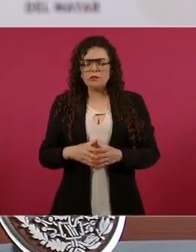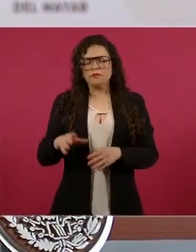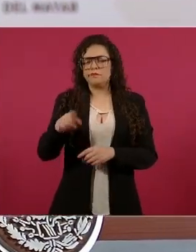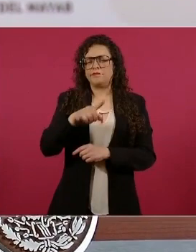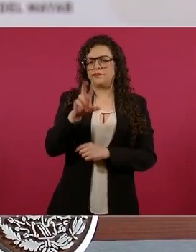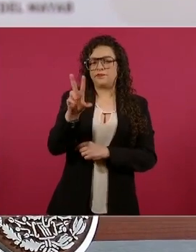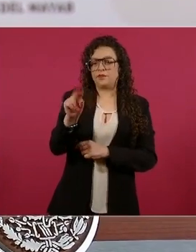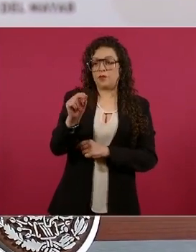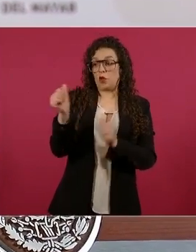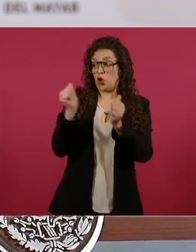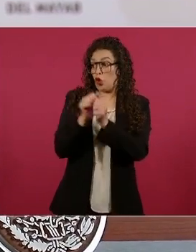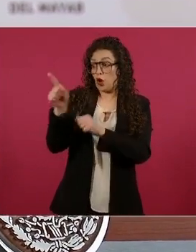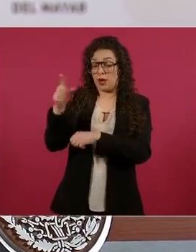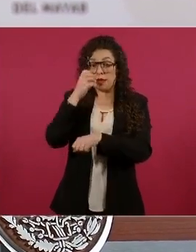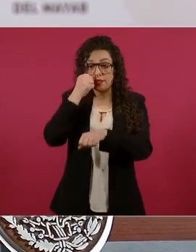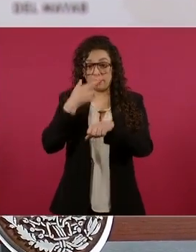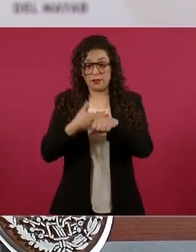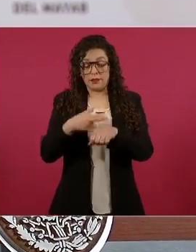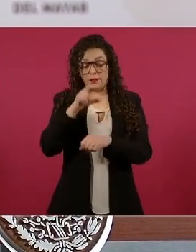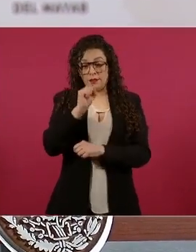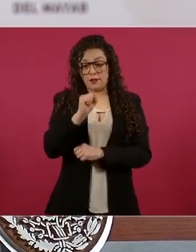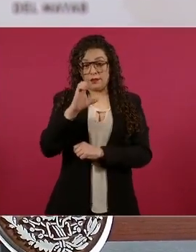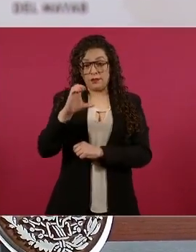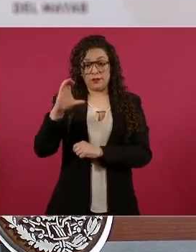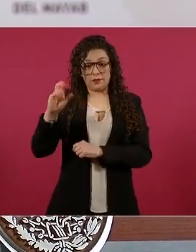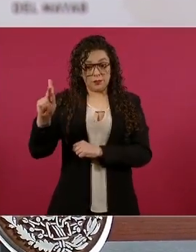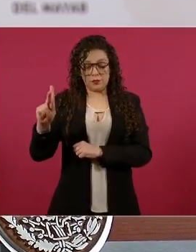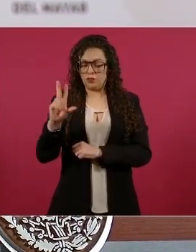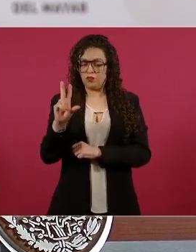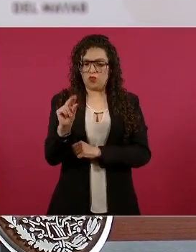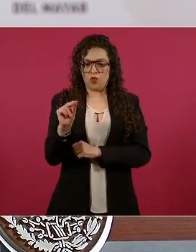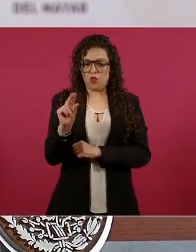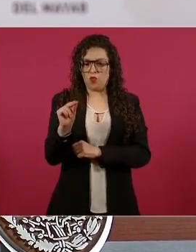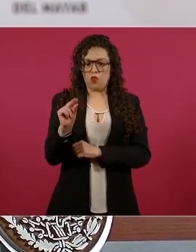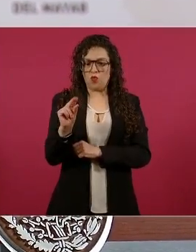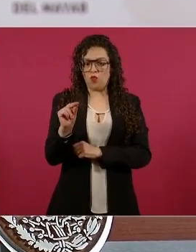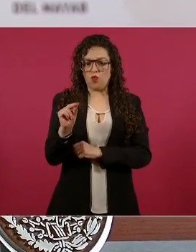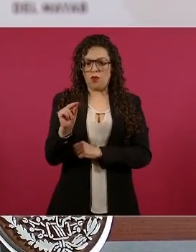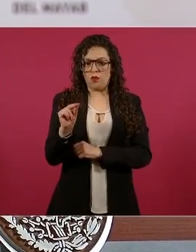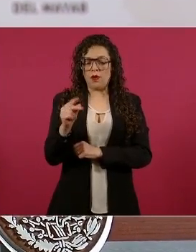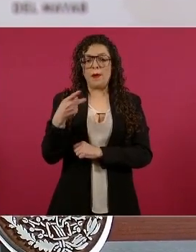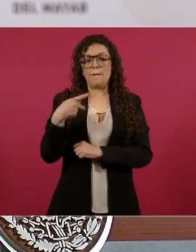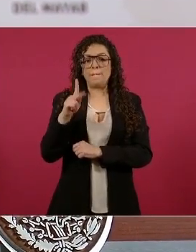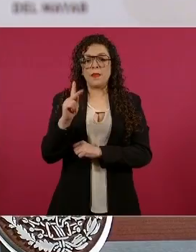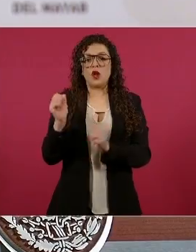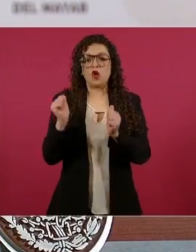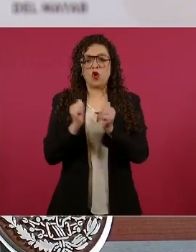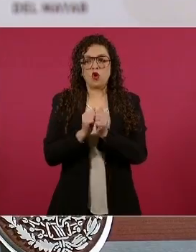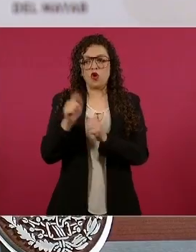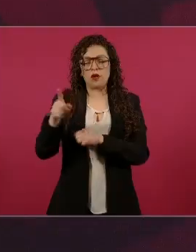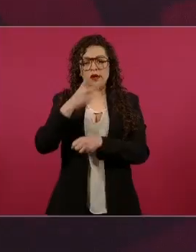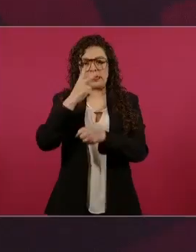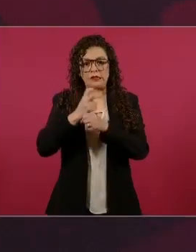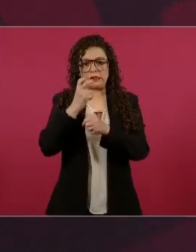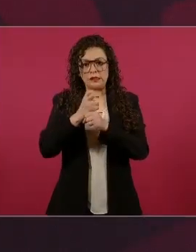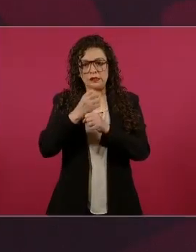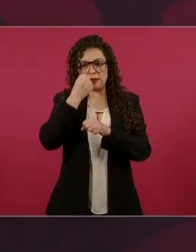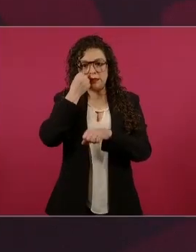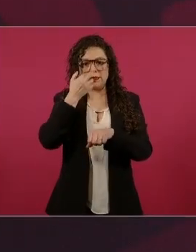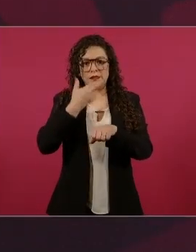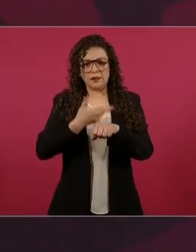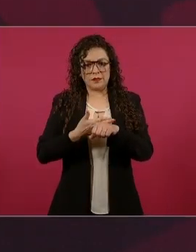platicando con el subsecretario de Egresos, básicamente,